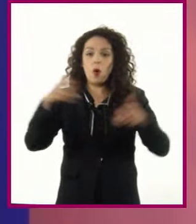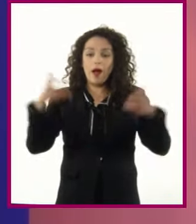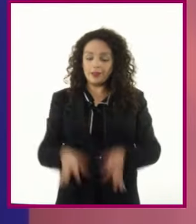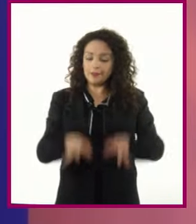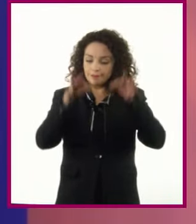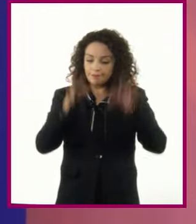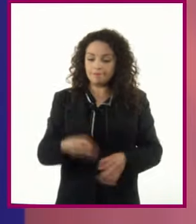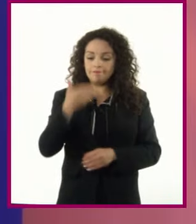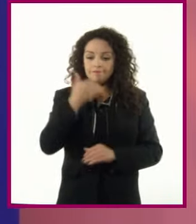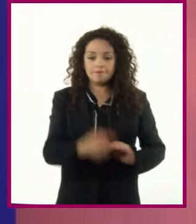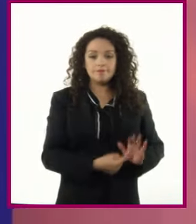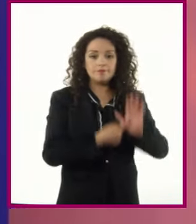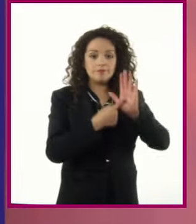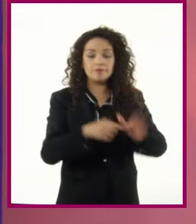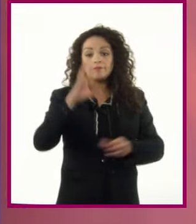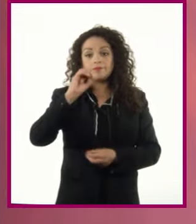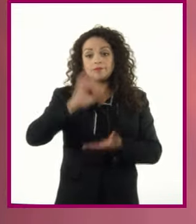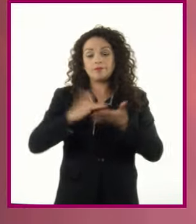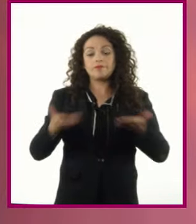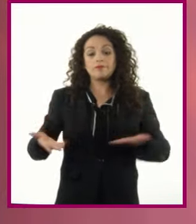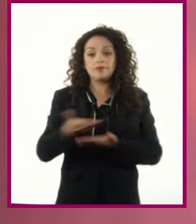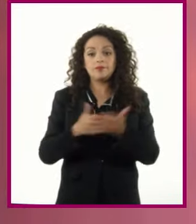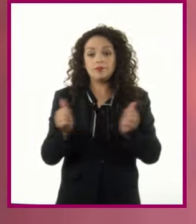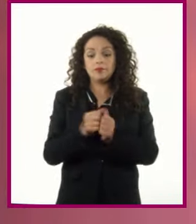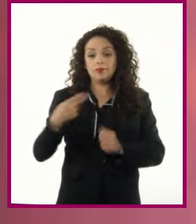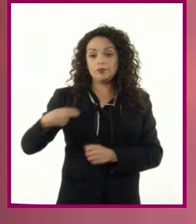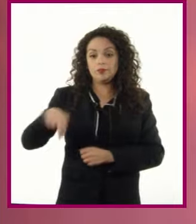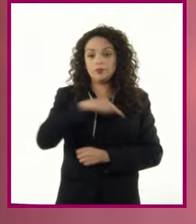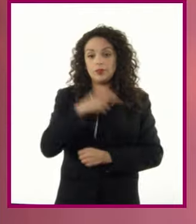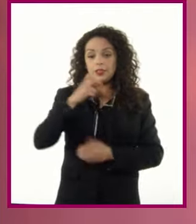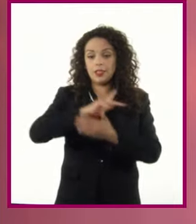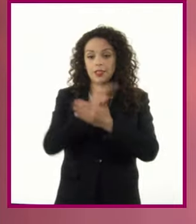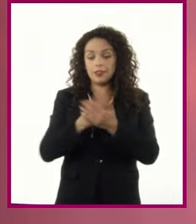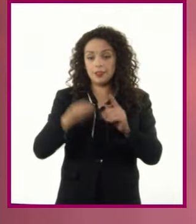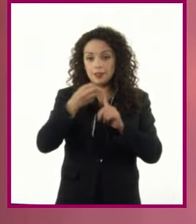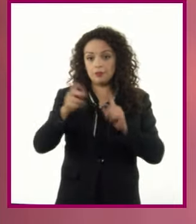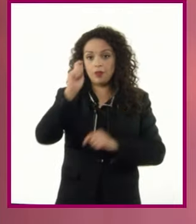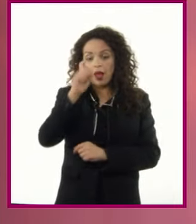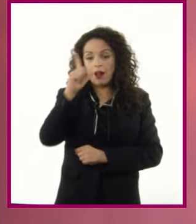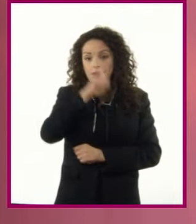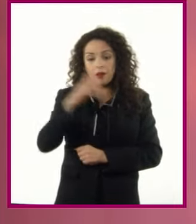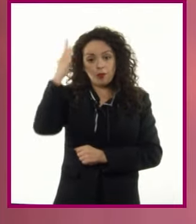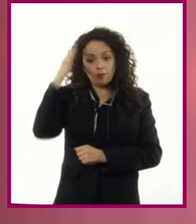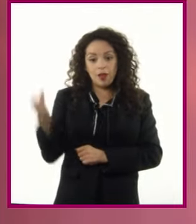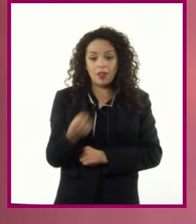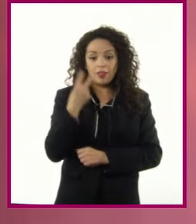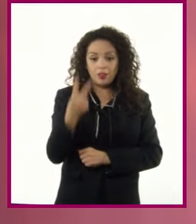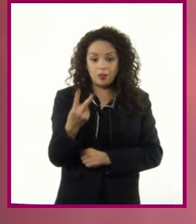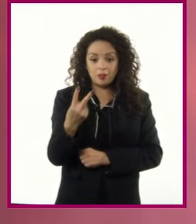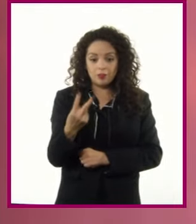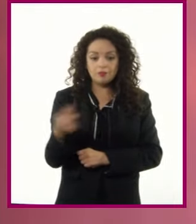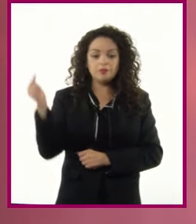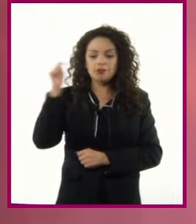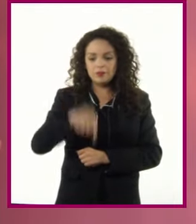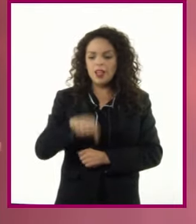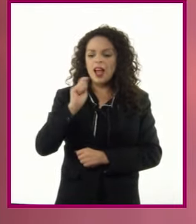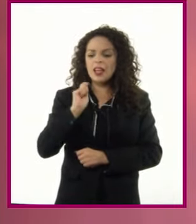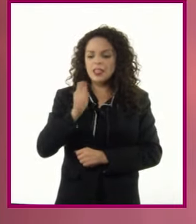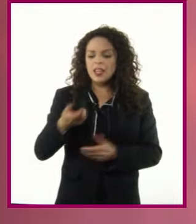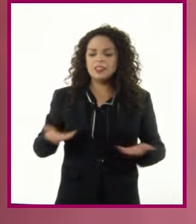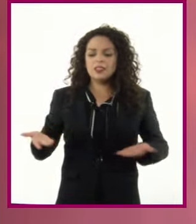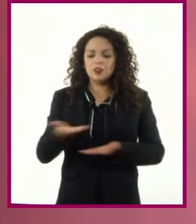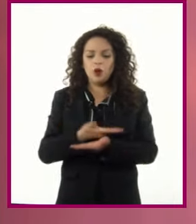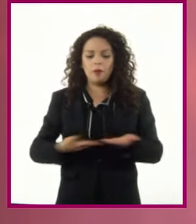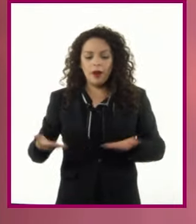Gracias por compartir con nosotros esta sesión de Lengua Materna 2 En la que hemos compartido